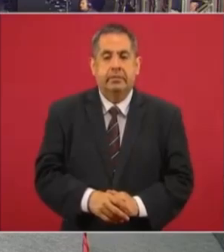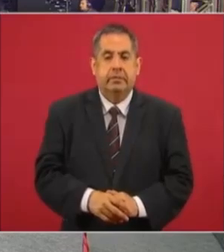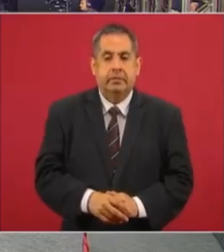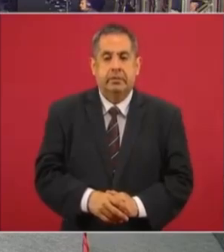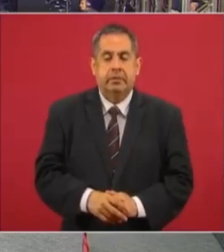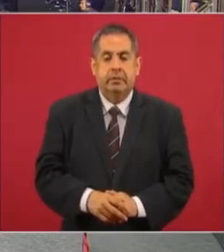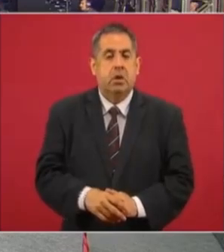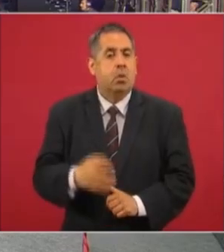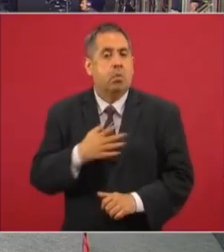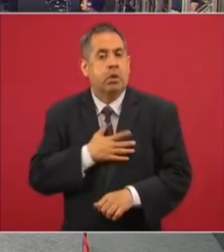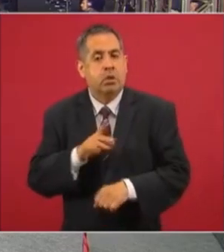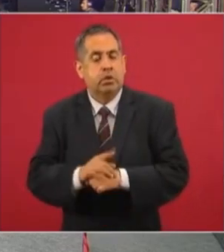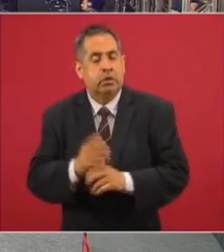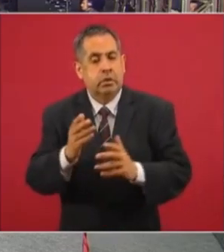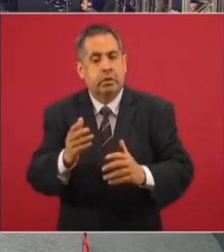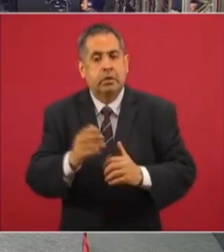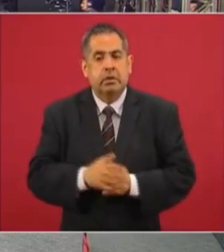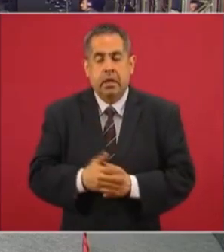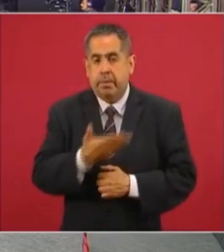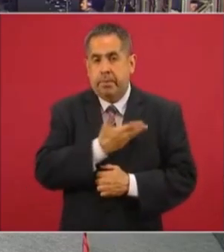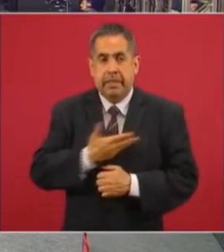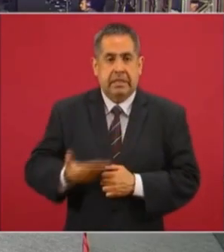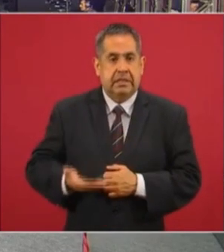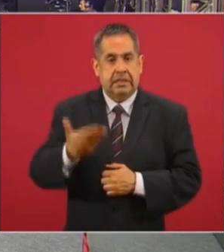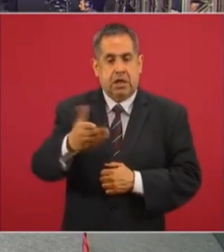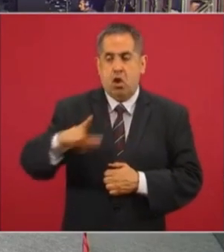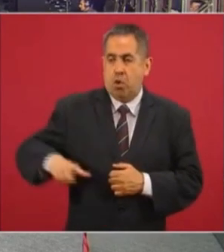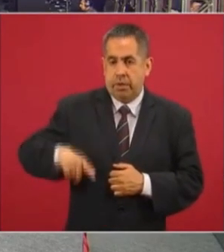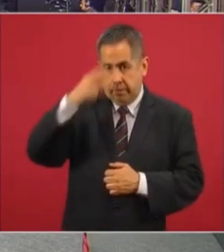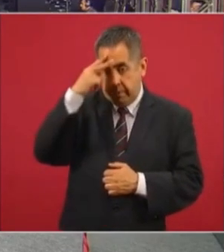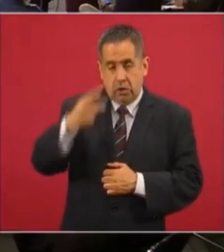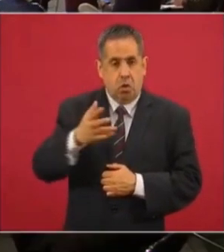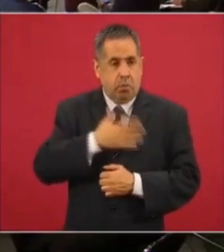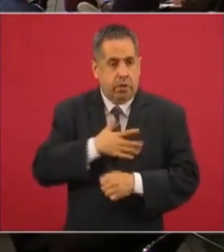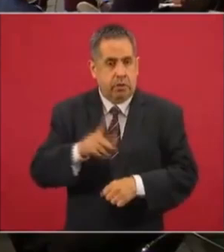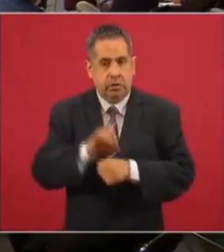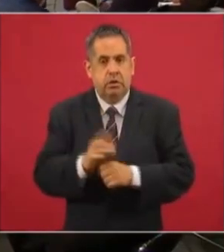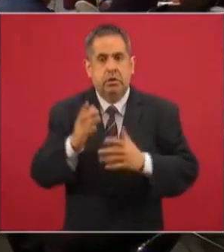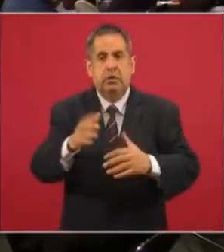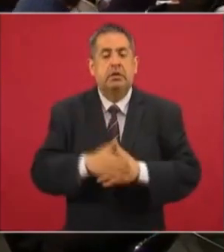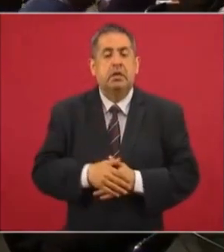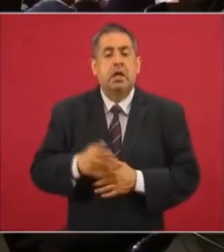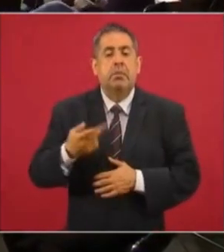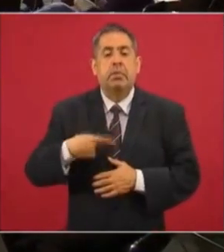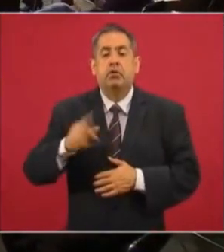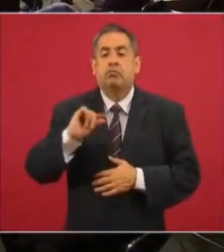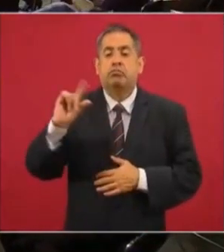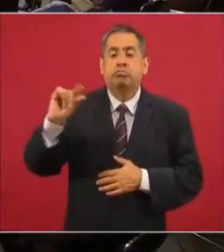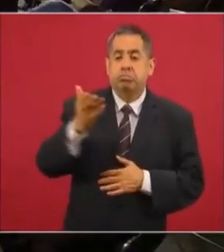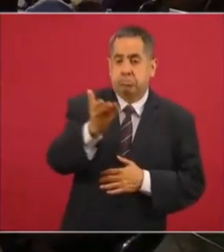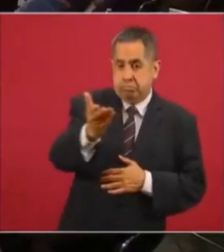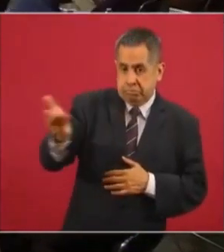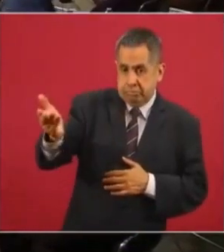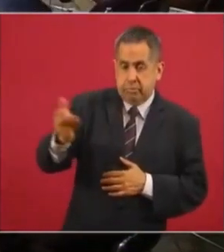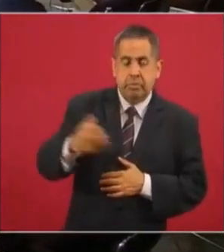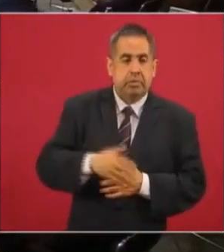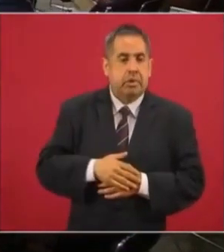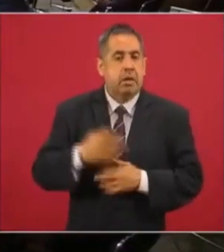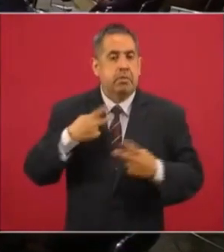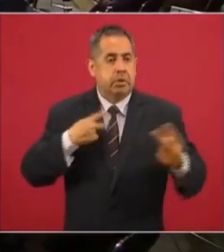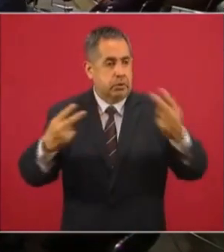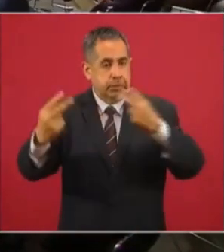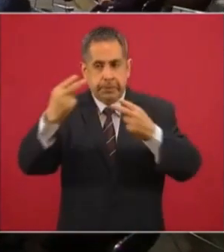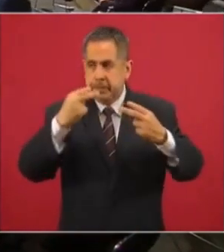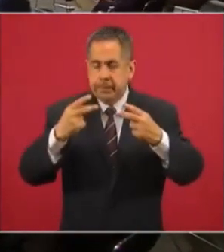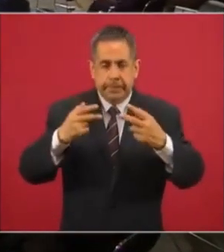Buenos días, Presidente del Gobierno de México, buenos días a los servidores públicos, buenos días a quienes ven y a quienes nos